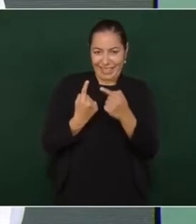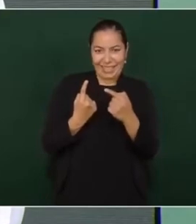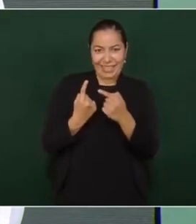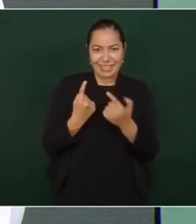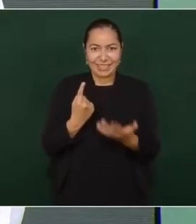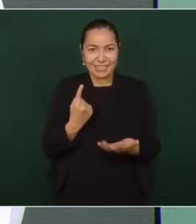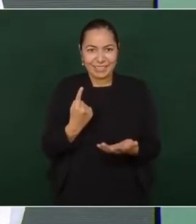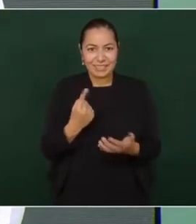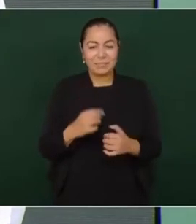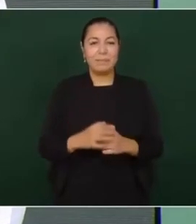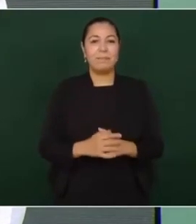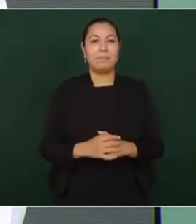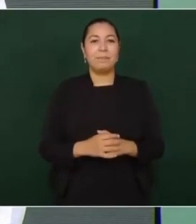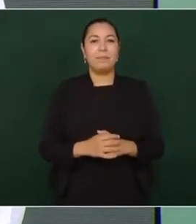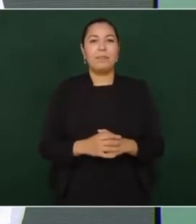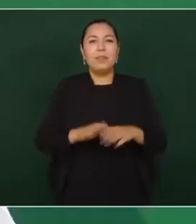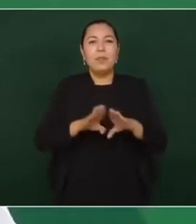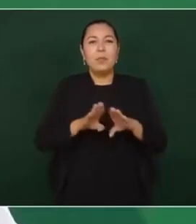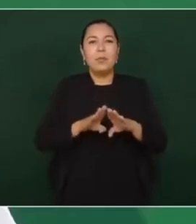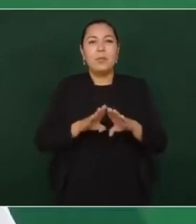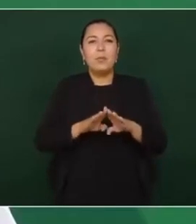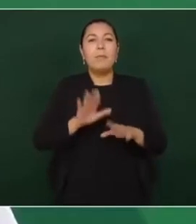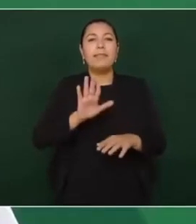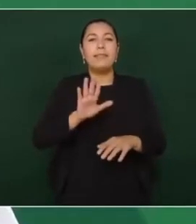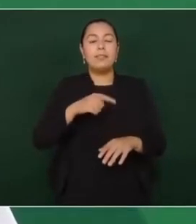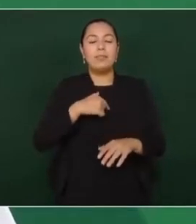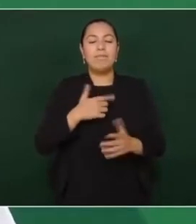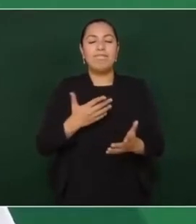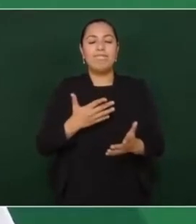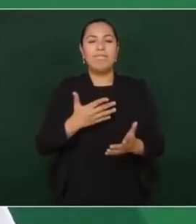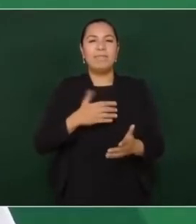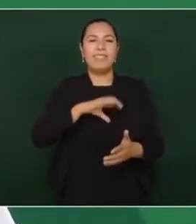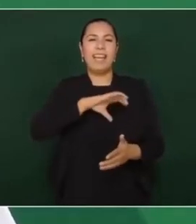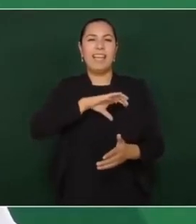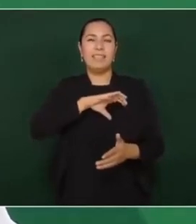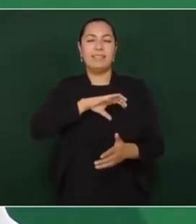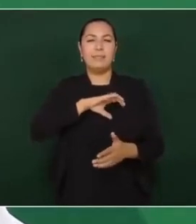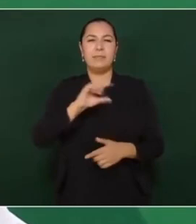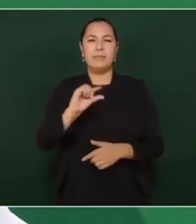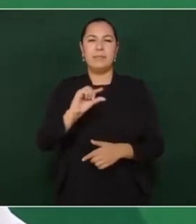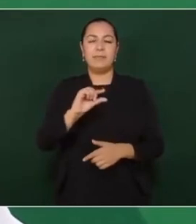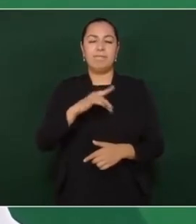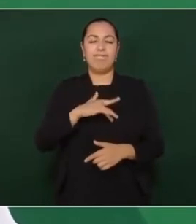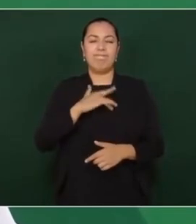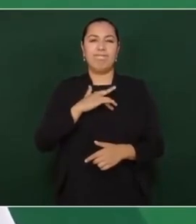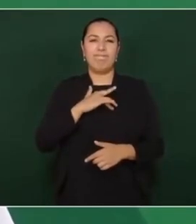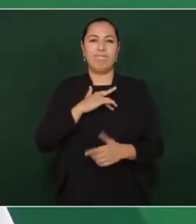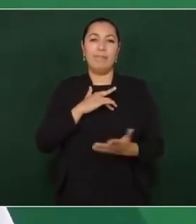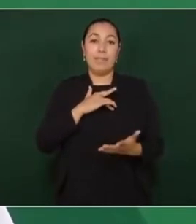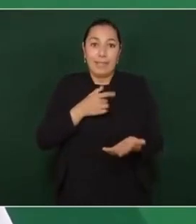de consideración de afecto en el ser humano.